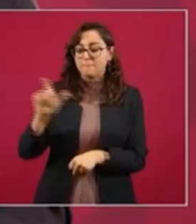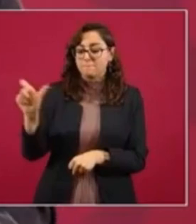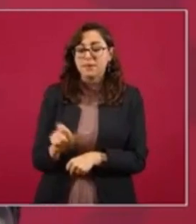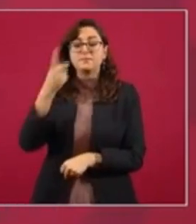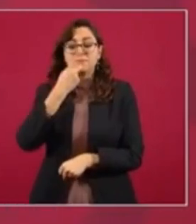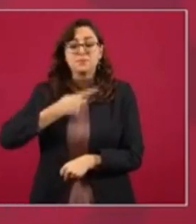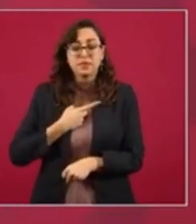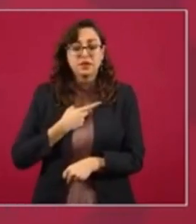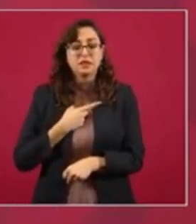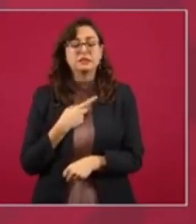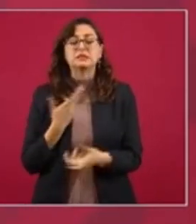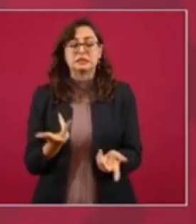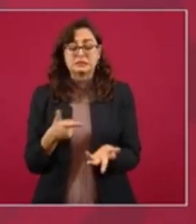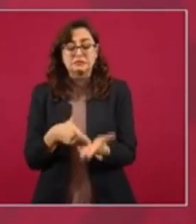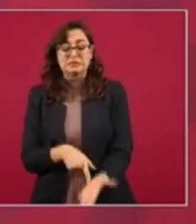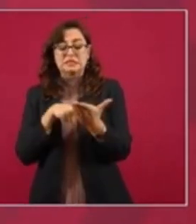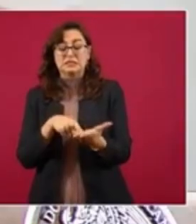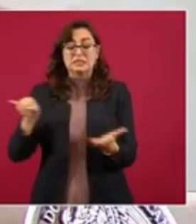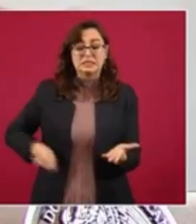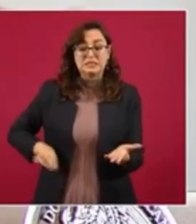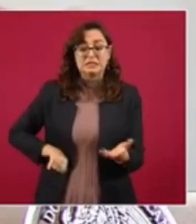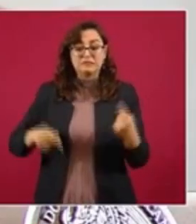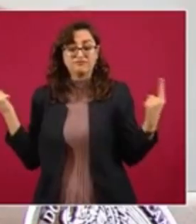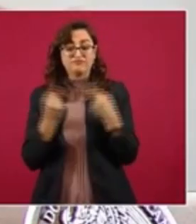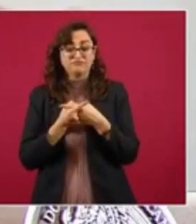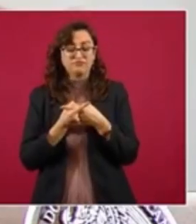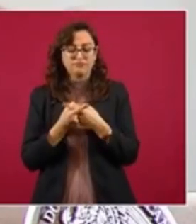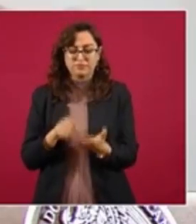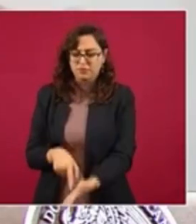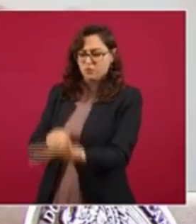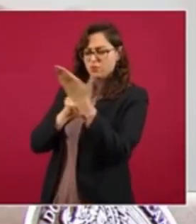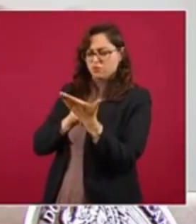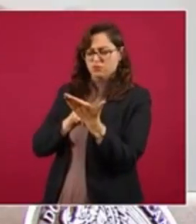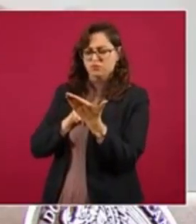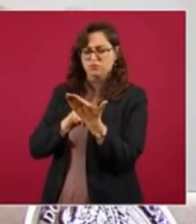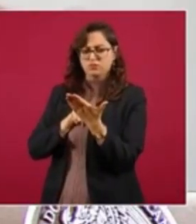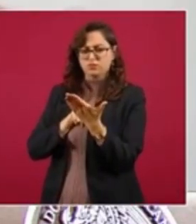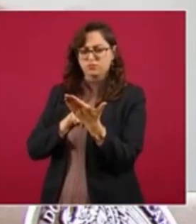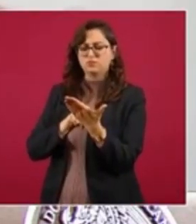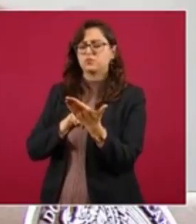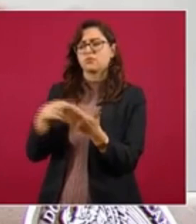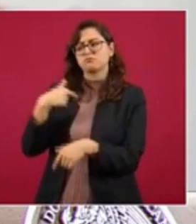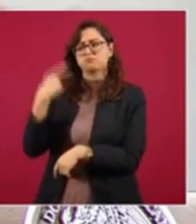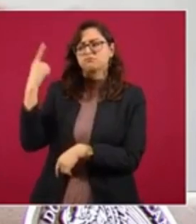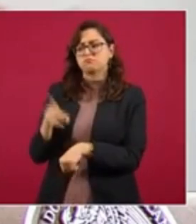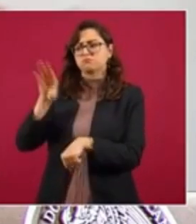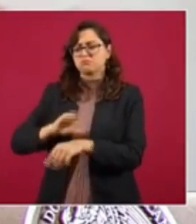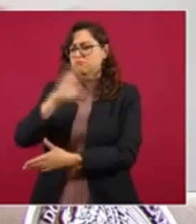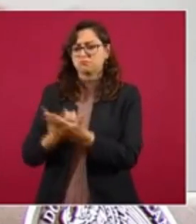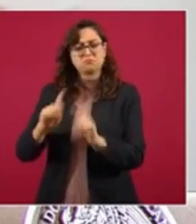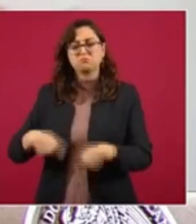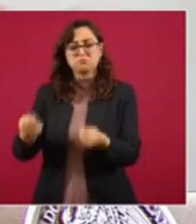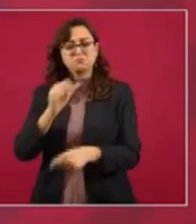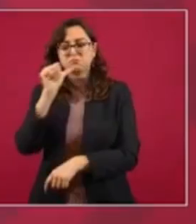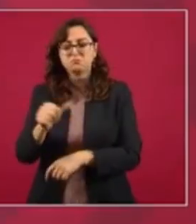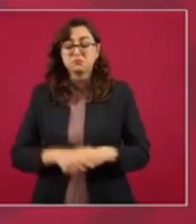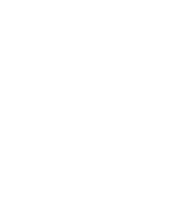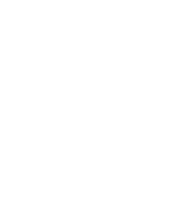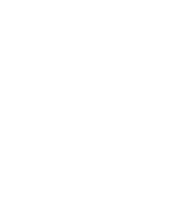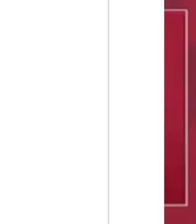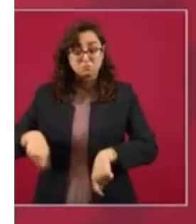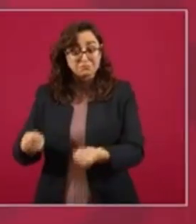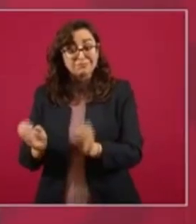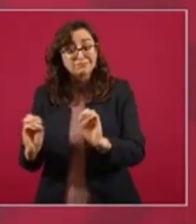un posible conflicto de intereses y di la instrucción de que no se otorgaran los contratos. Y al parecer no se